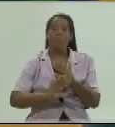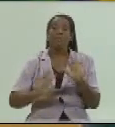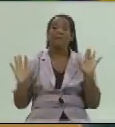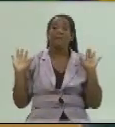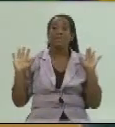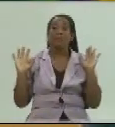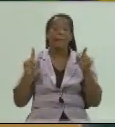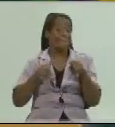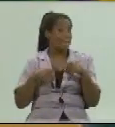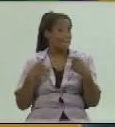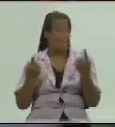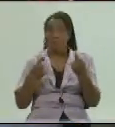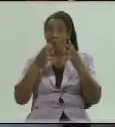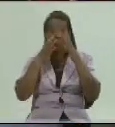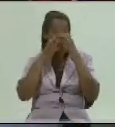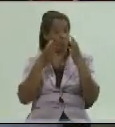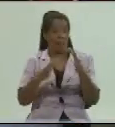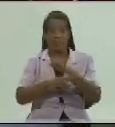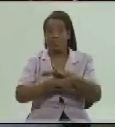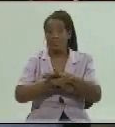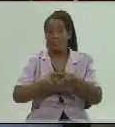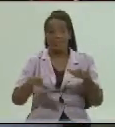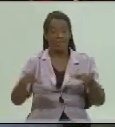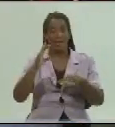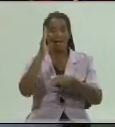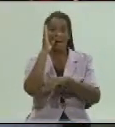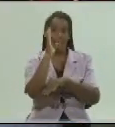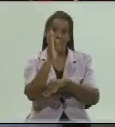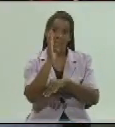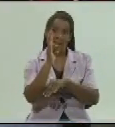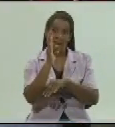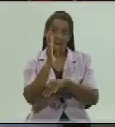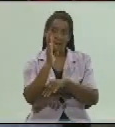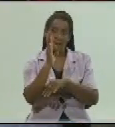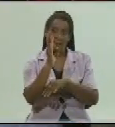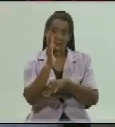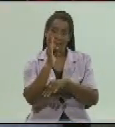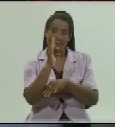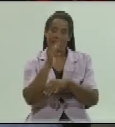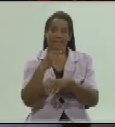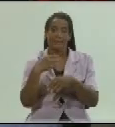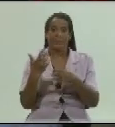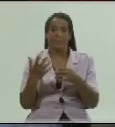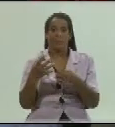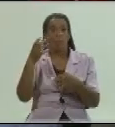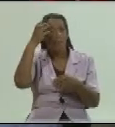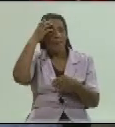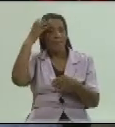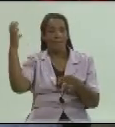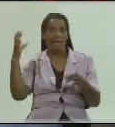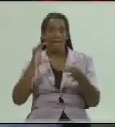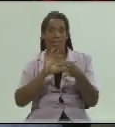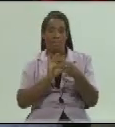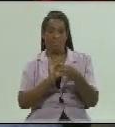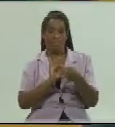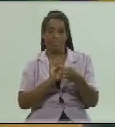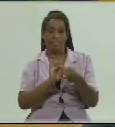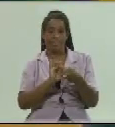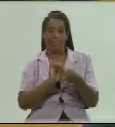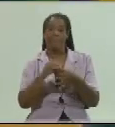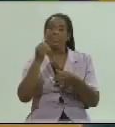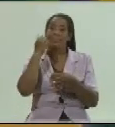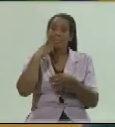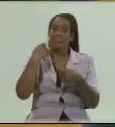es importante respetar el concertado con el Estado también debemos decir